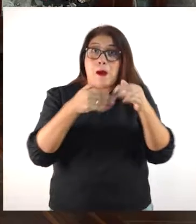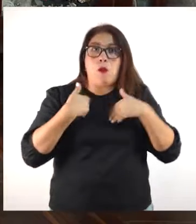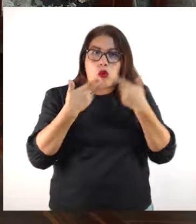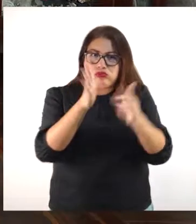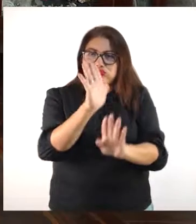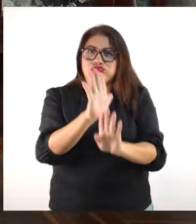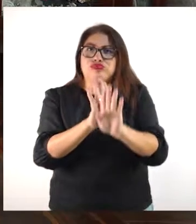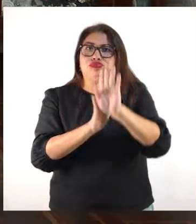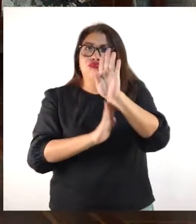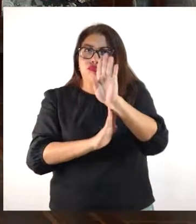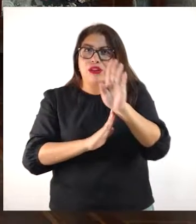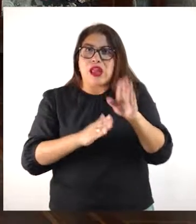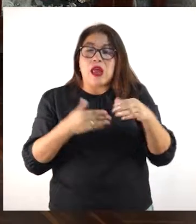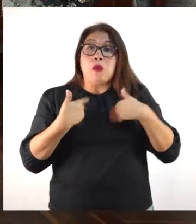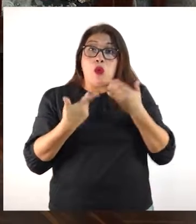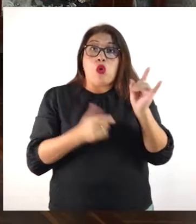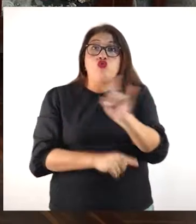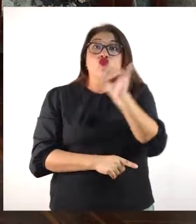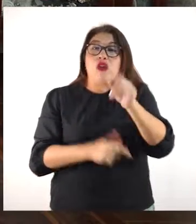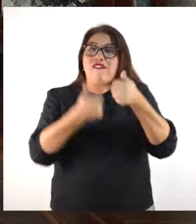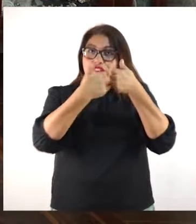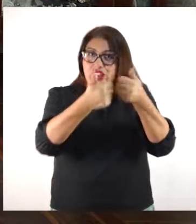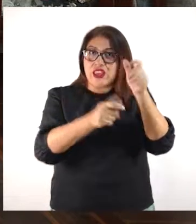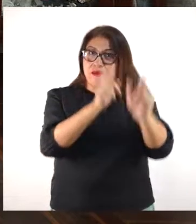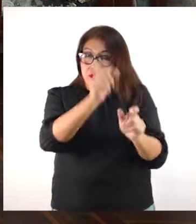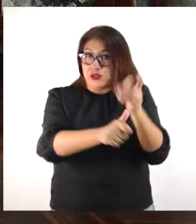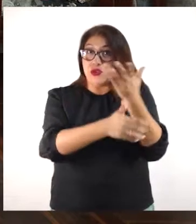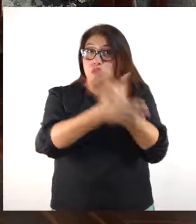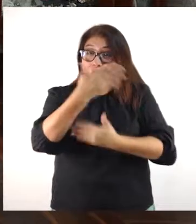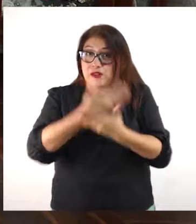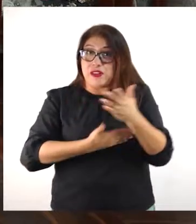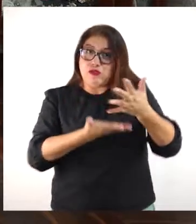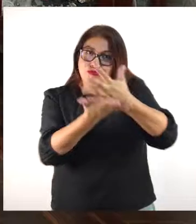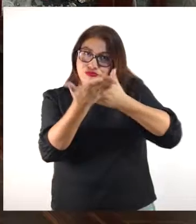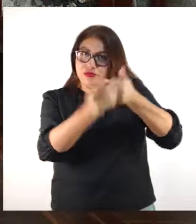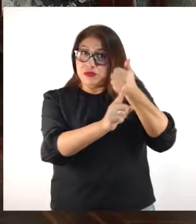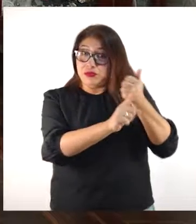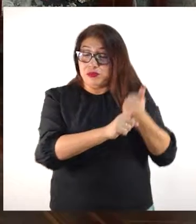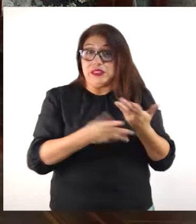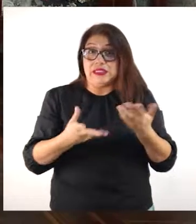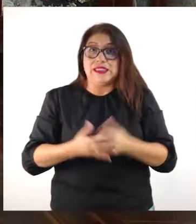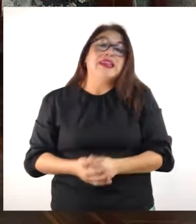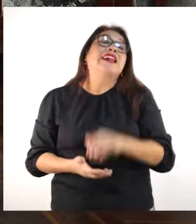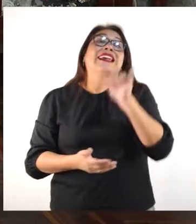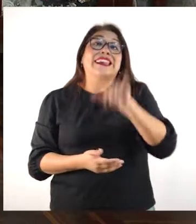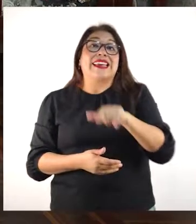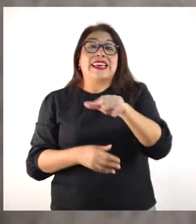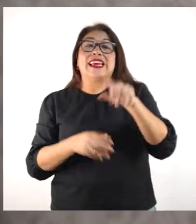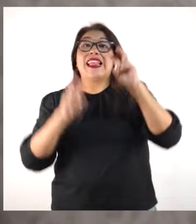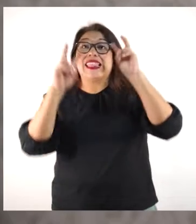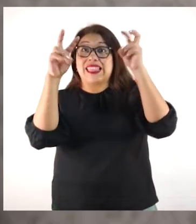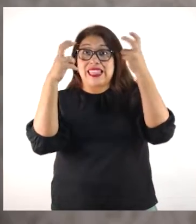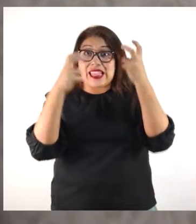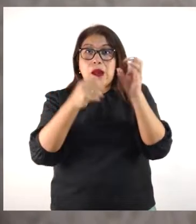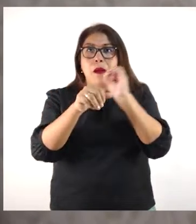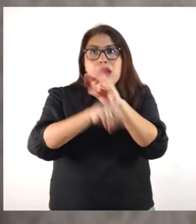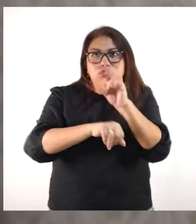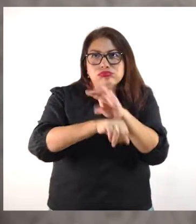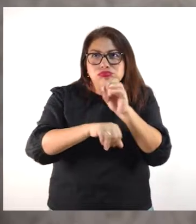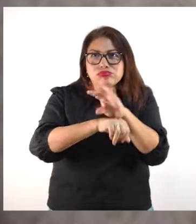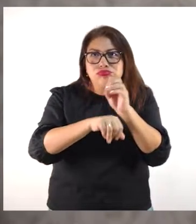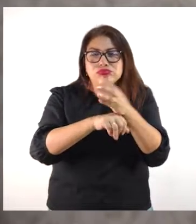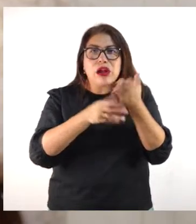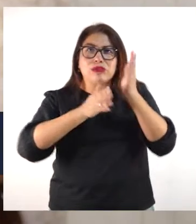florezca y le dé bienestar a la persona con discapacidad, pero justamente el tema de la capacitación es muy